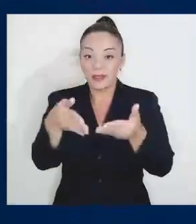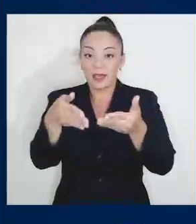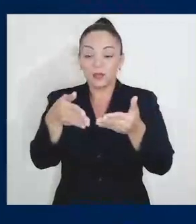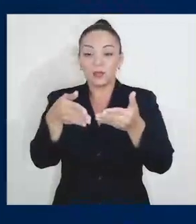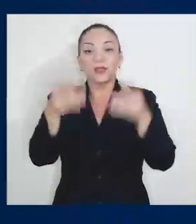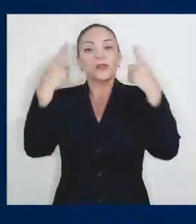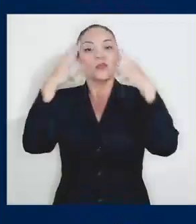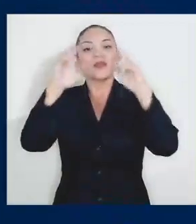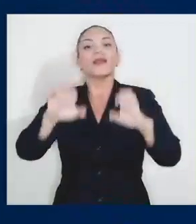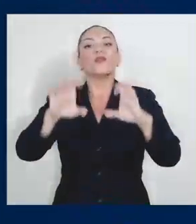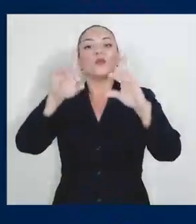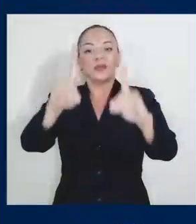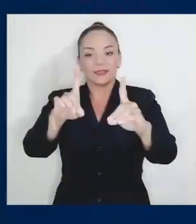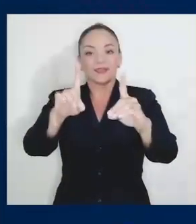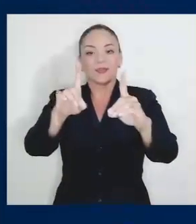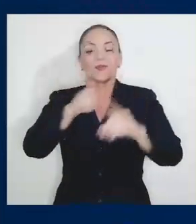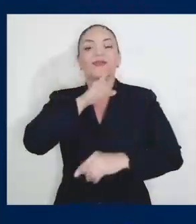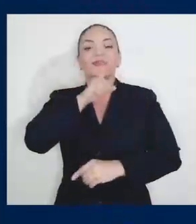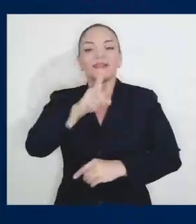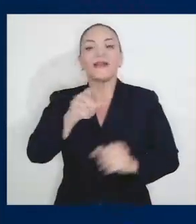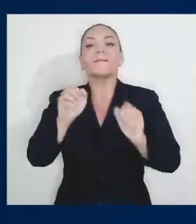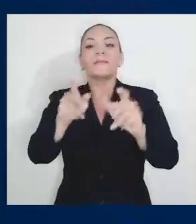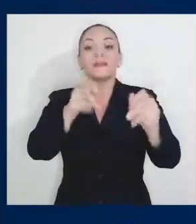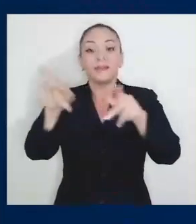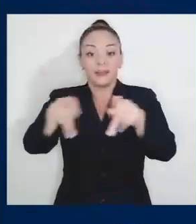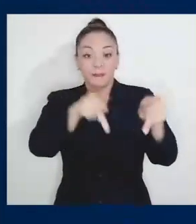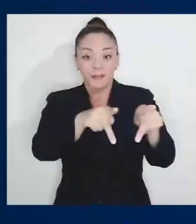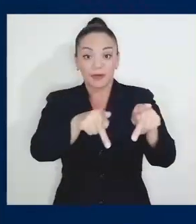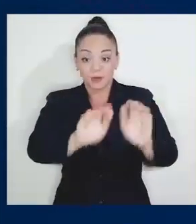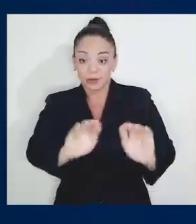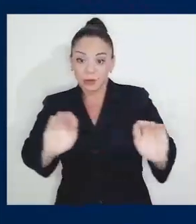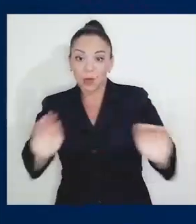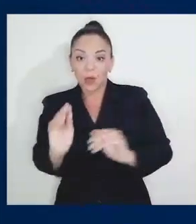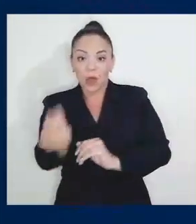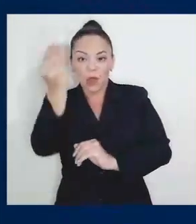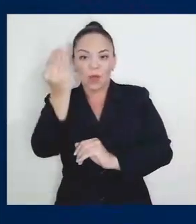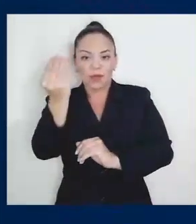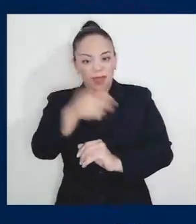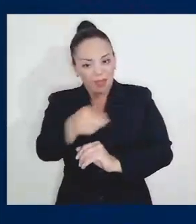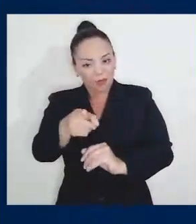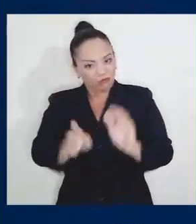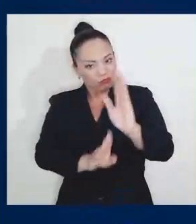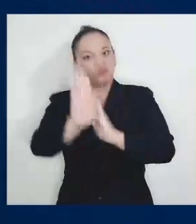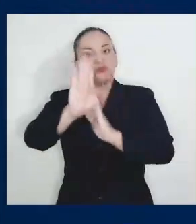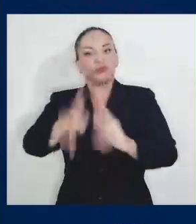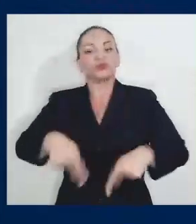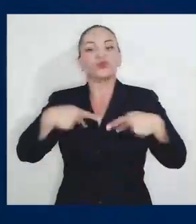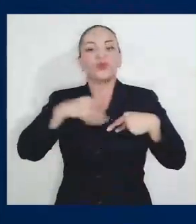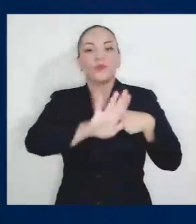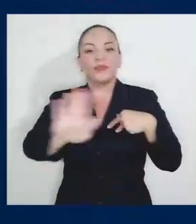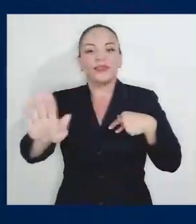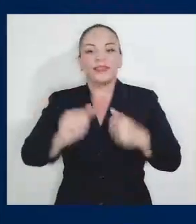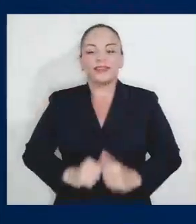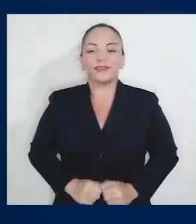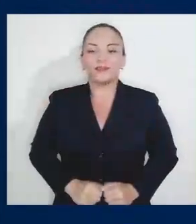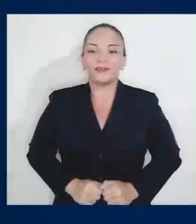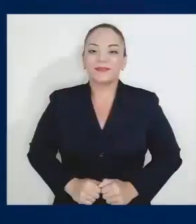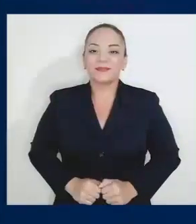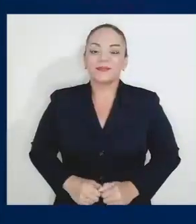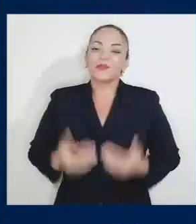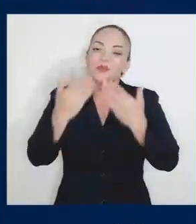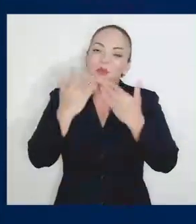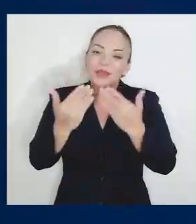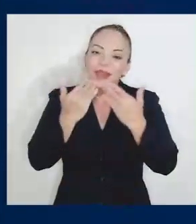que de verdad le permita a nuestros niños y jóvenes surgir en la vida. Quiero agradecerle a todos